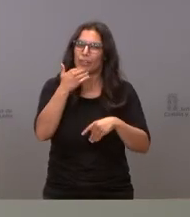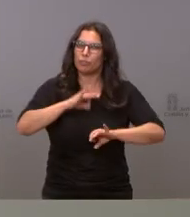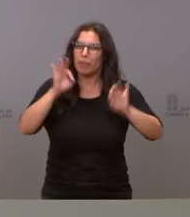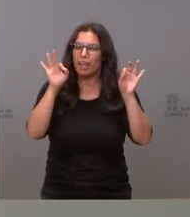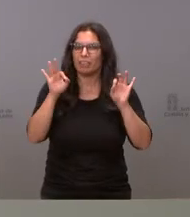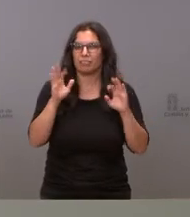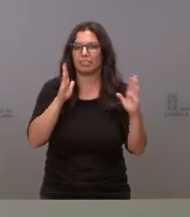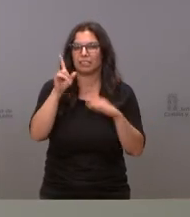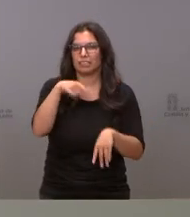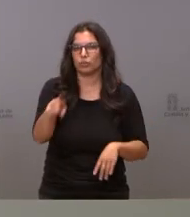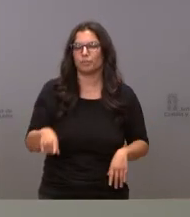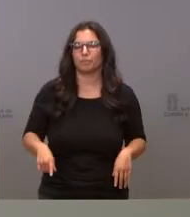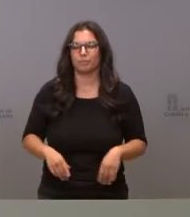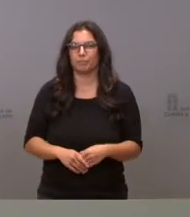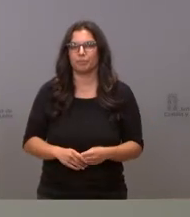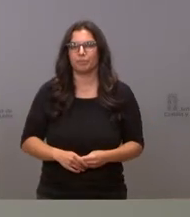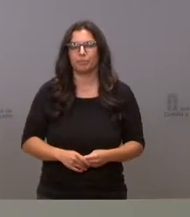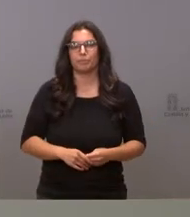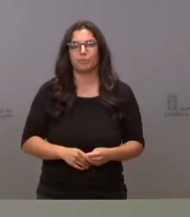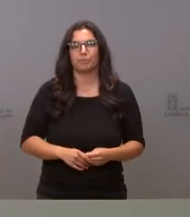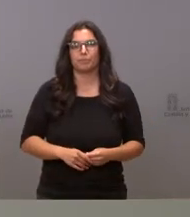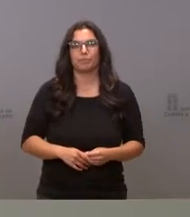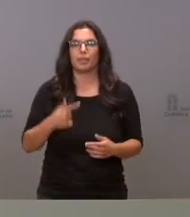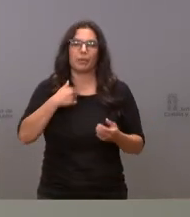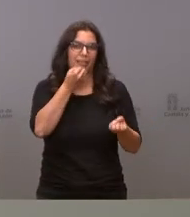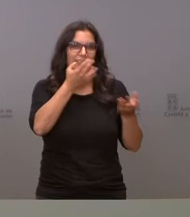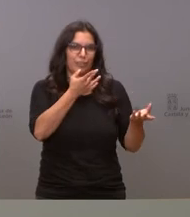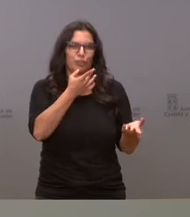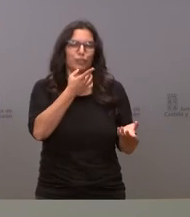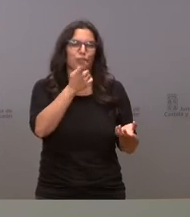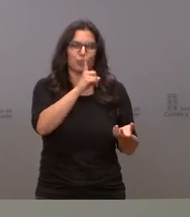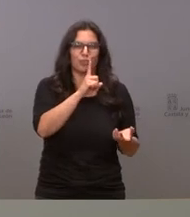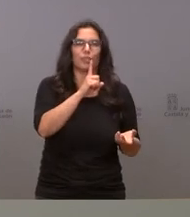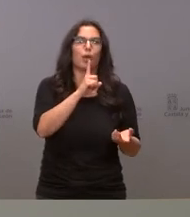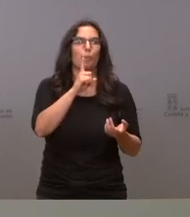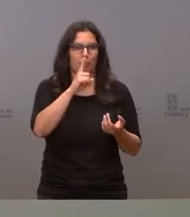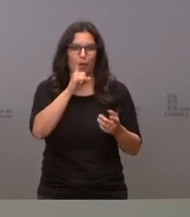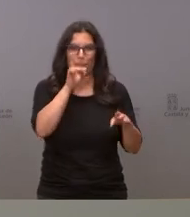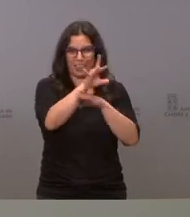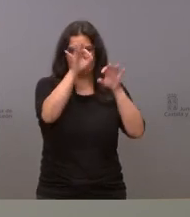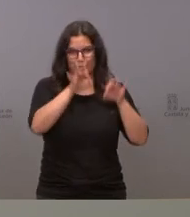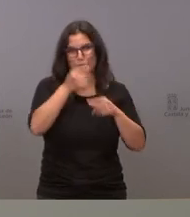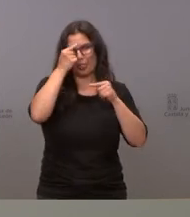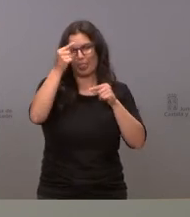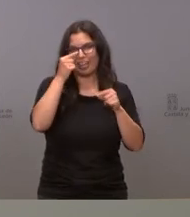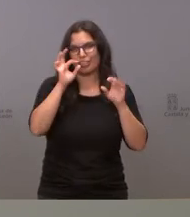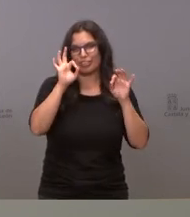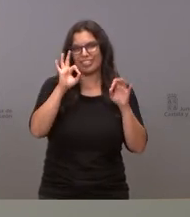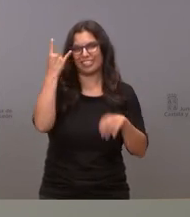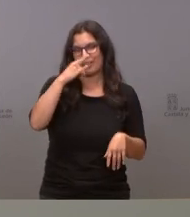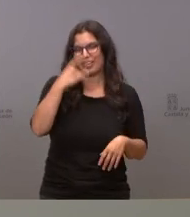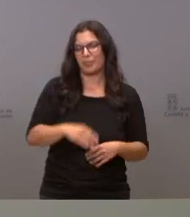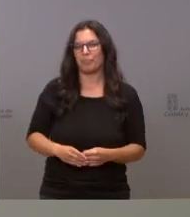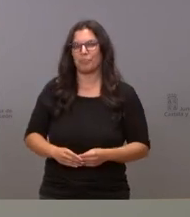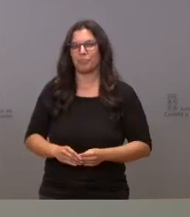bueno bueno pues no le doy los datos pero le prometo que se lo hacemos llegar los datos de Salamanca